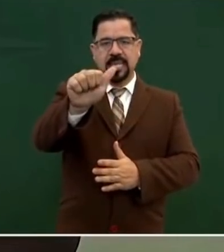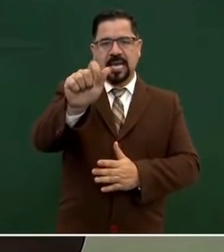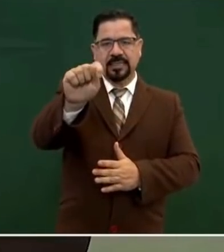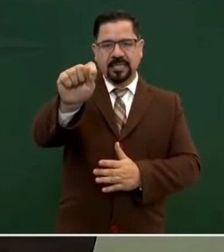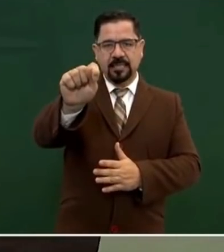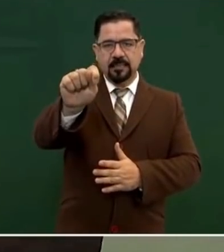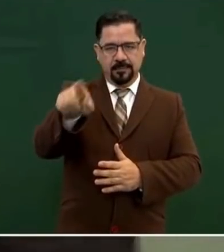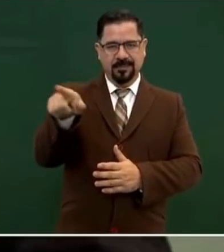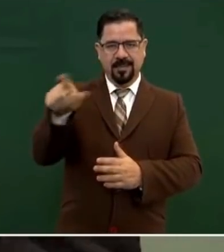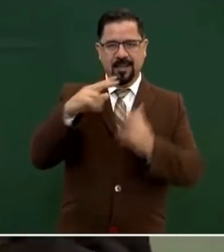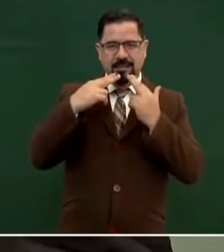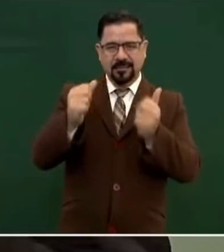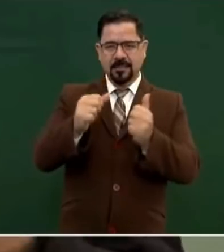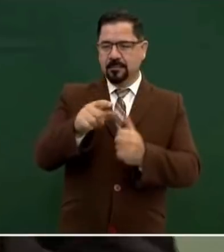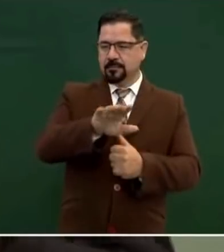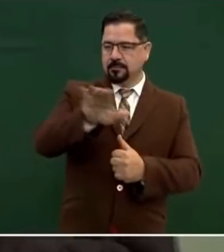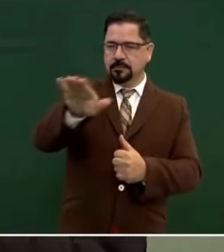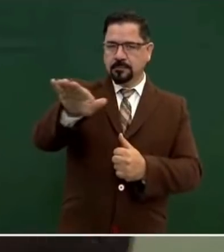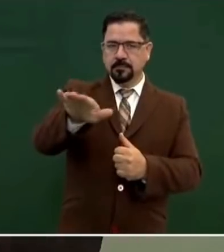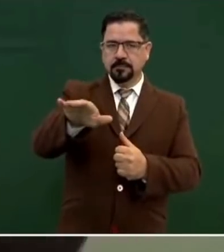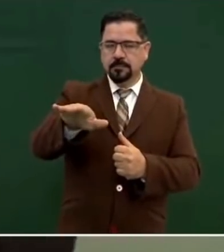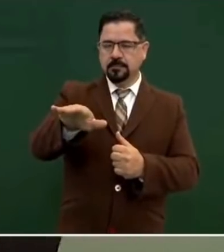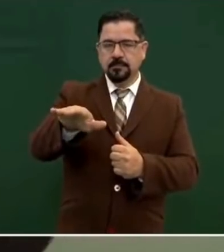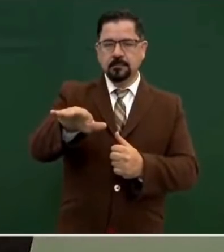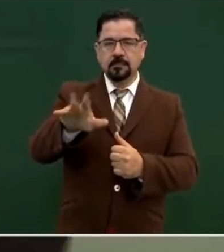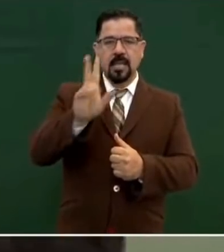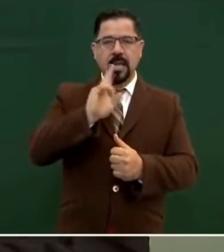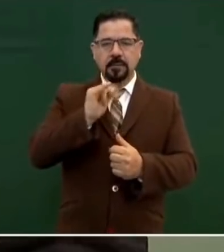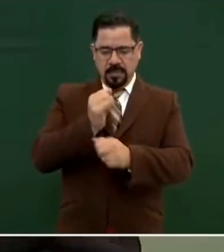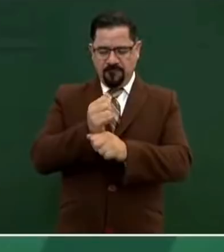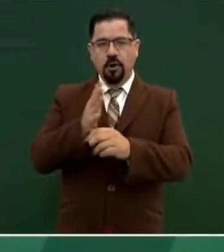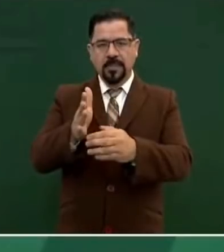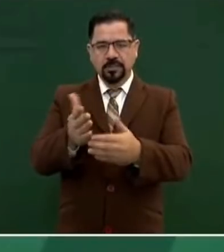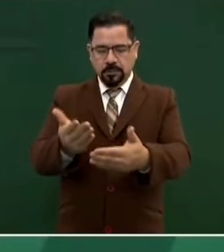al Cienta, para que me certifiquen los datos.